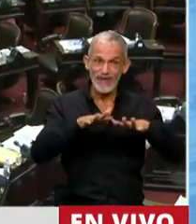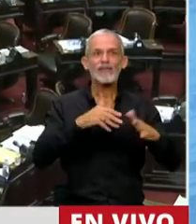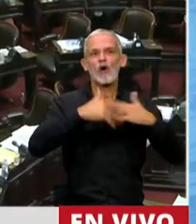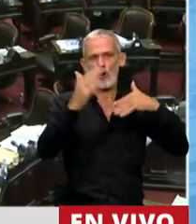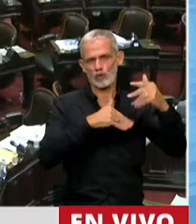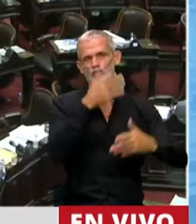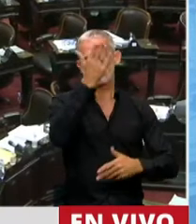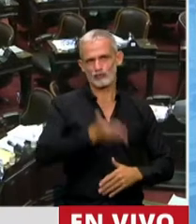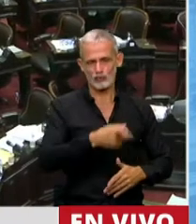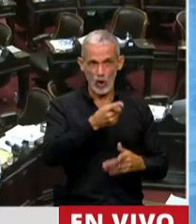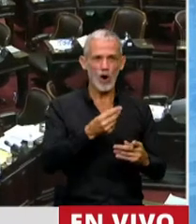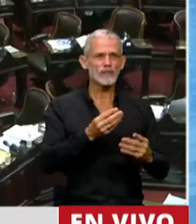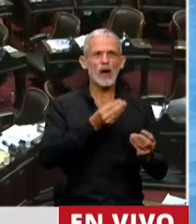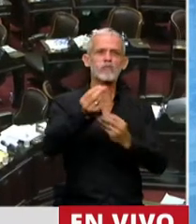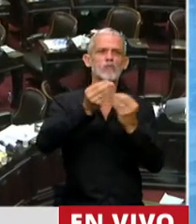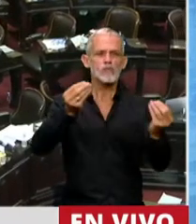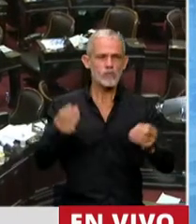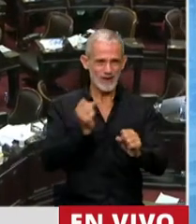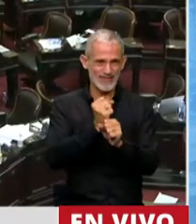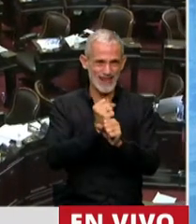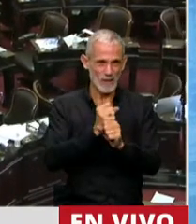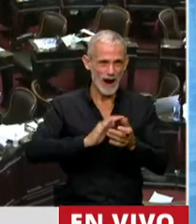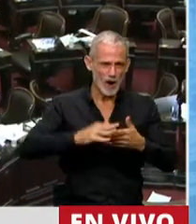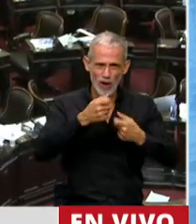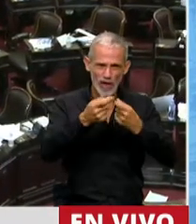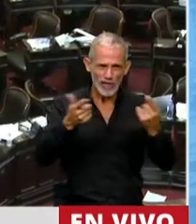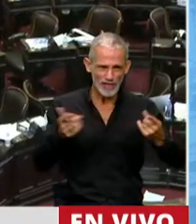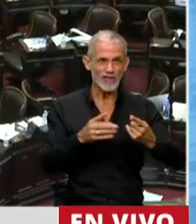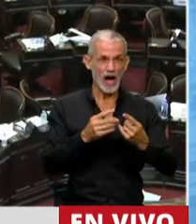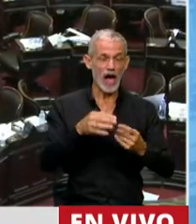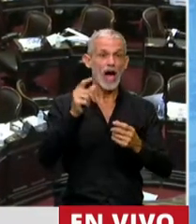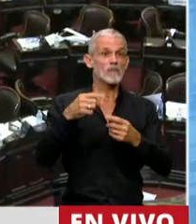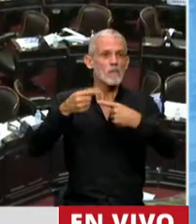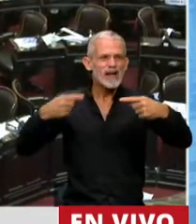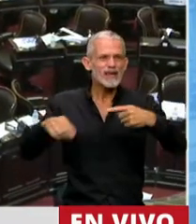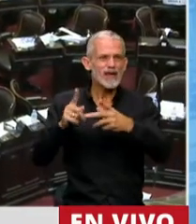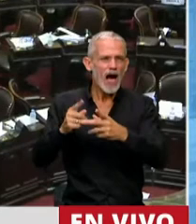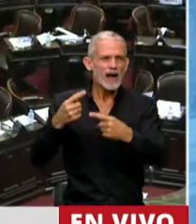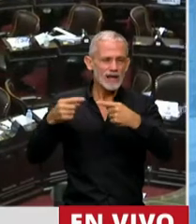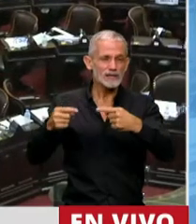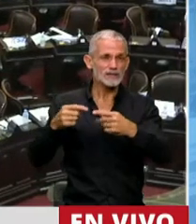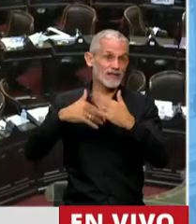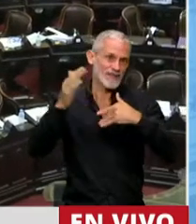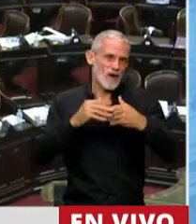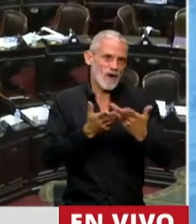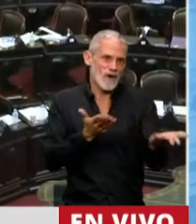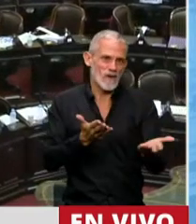construcción, de la generación de empleos, de la movilización de materiales, de la obra